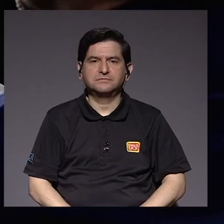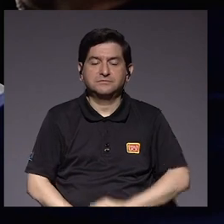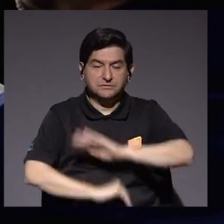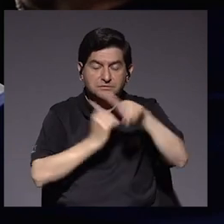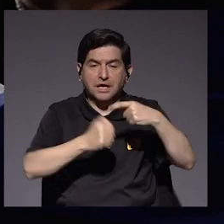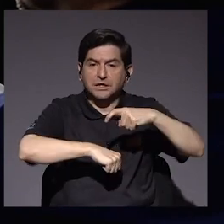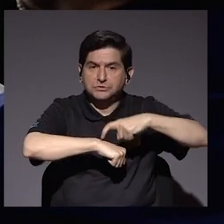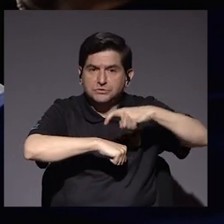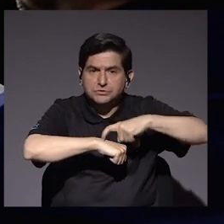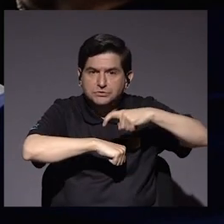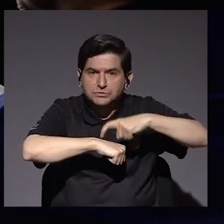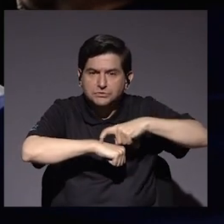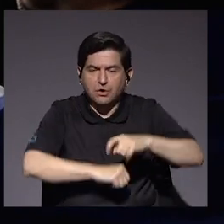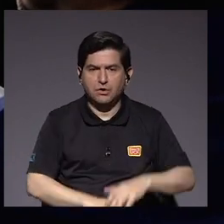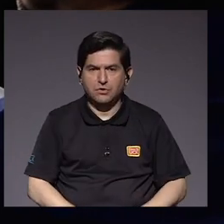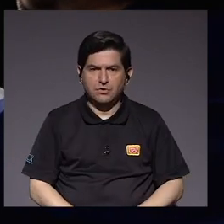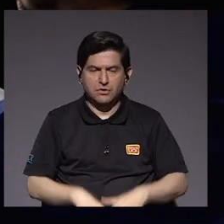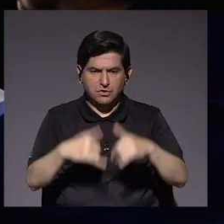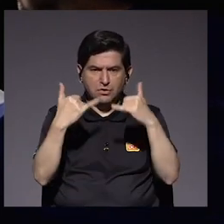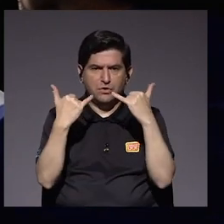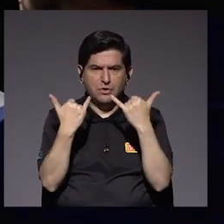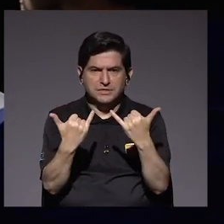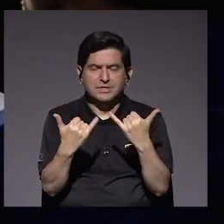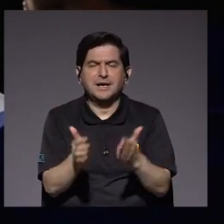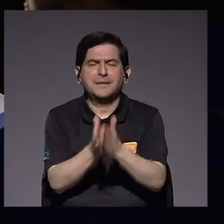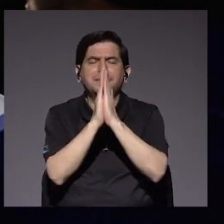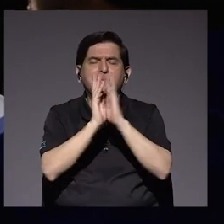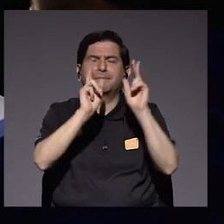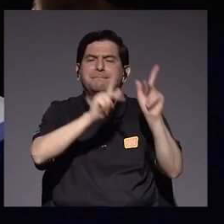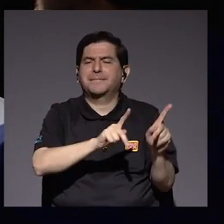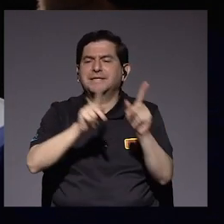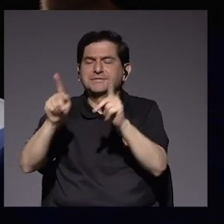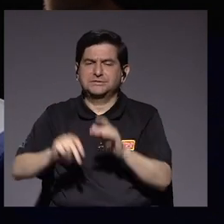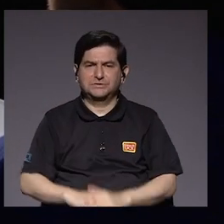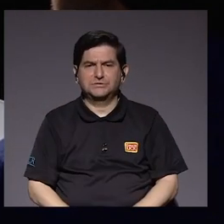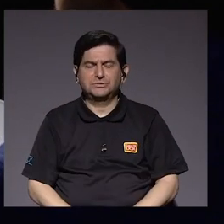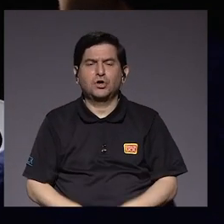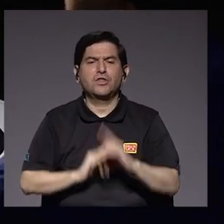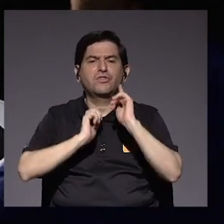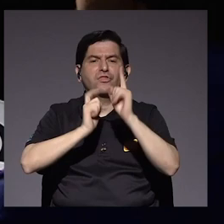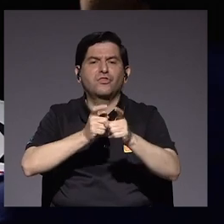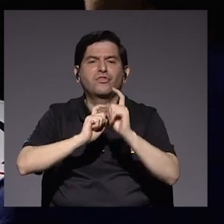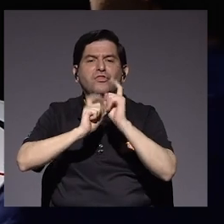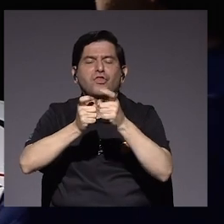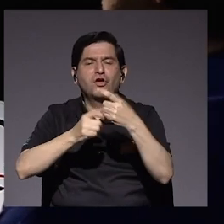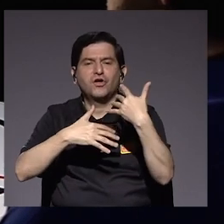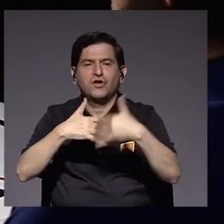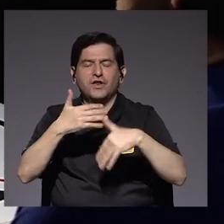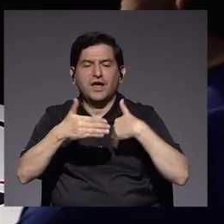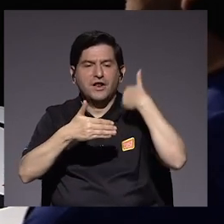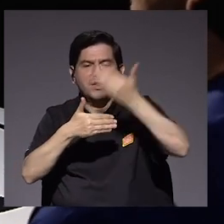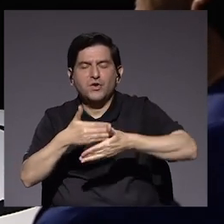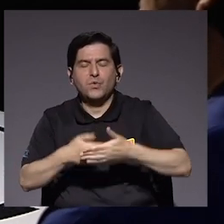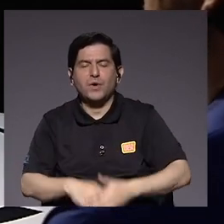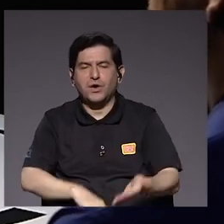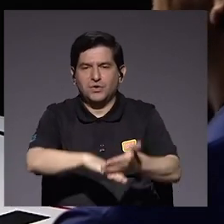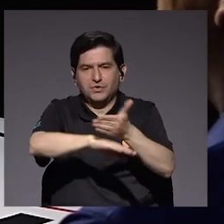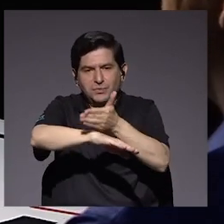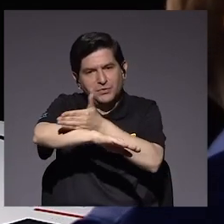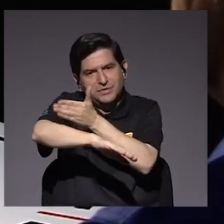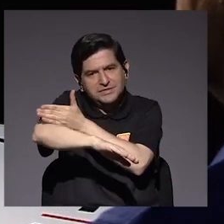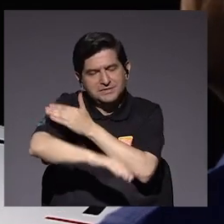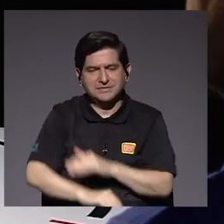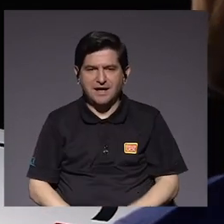En todo este tiempo, se ha hecho un llamado a las personas para que donen su sangre después de haberse